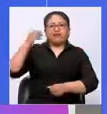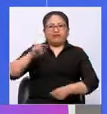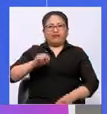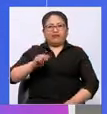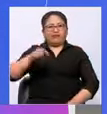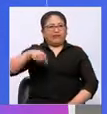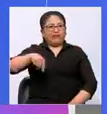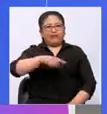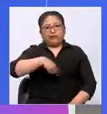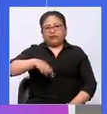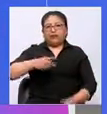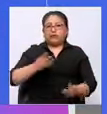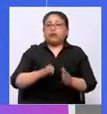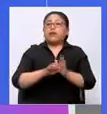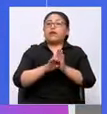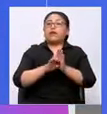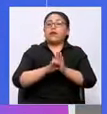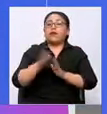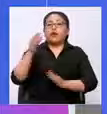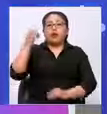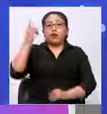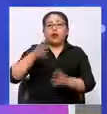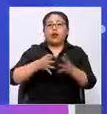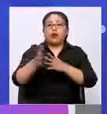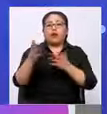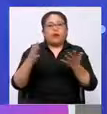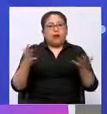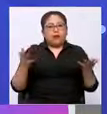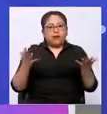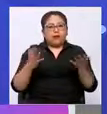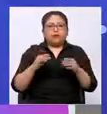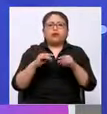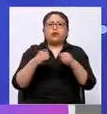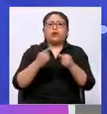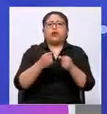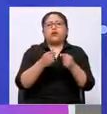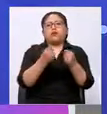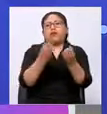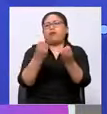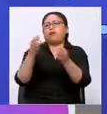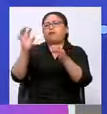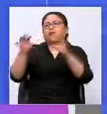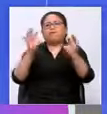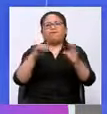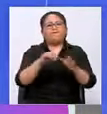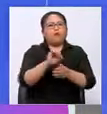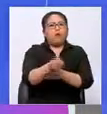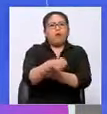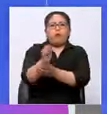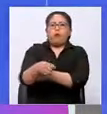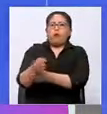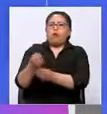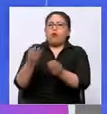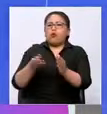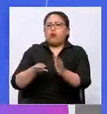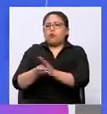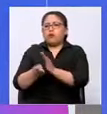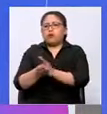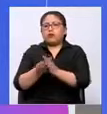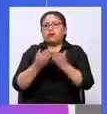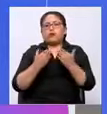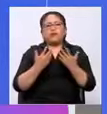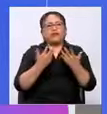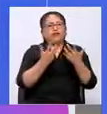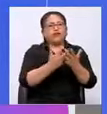imagen que era un gobierno transparente, cuando era todo lo contrario. Es un grupo de corrupción que ha tramado un golpe de Estado, que ha cuajado